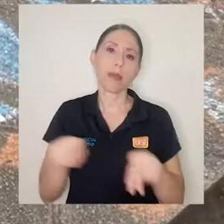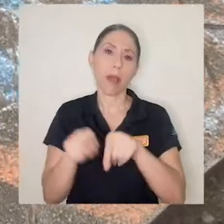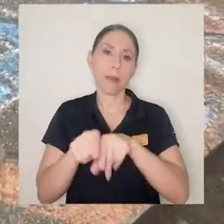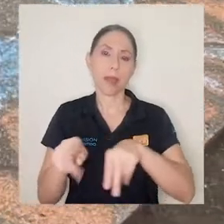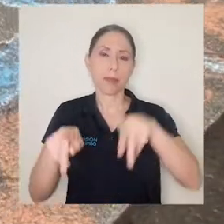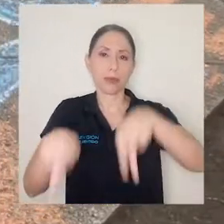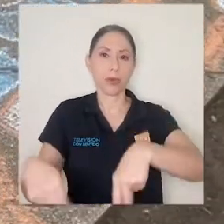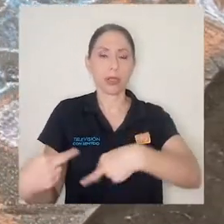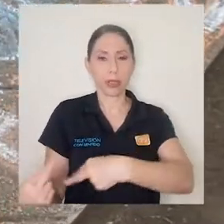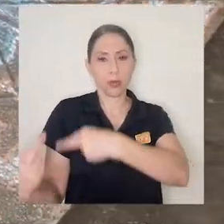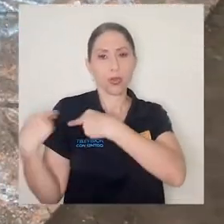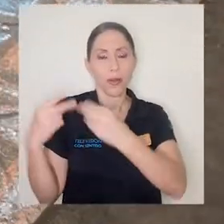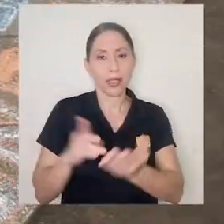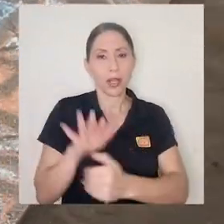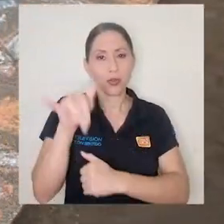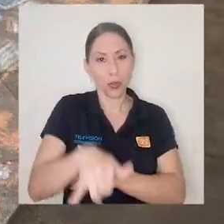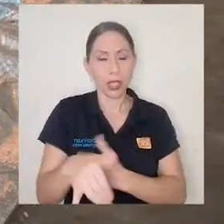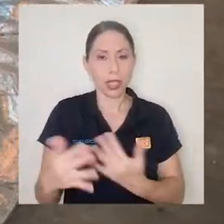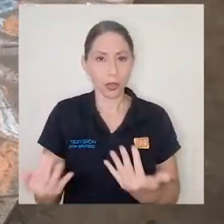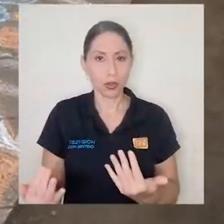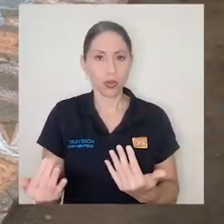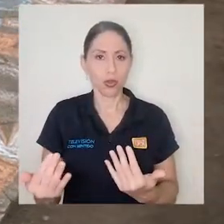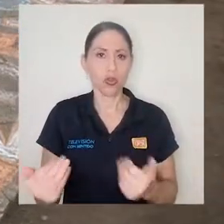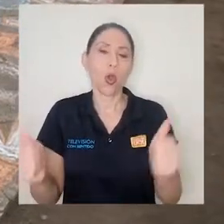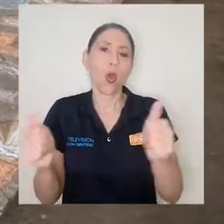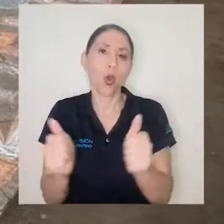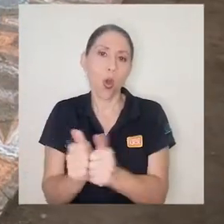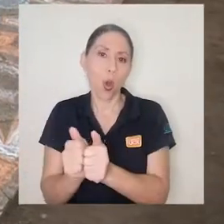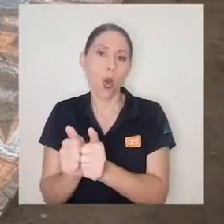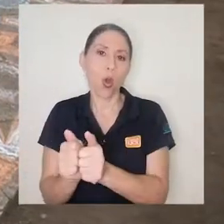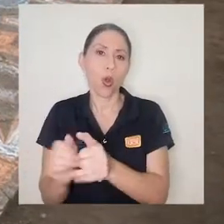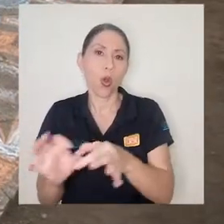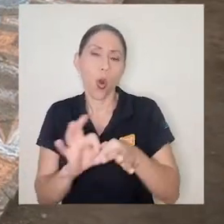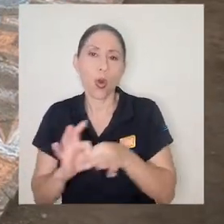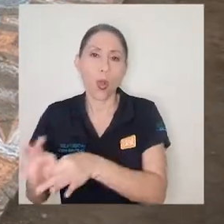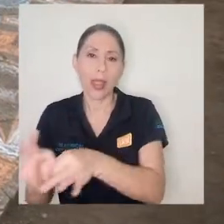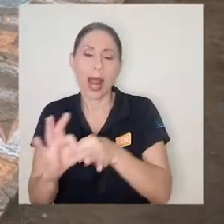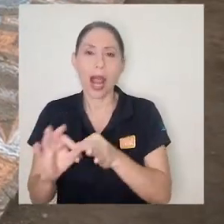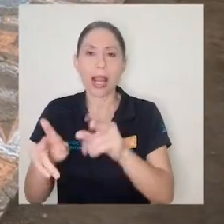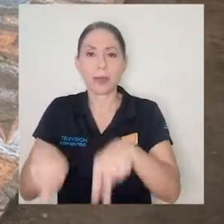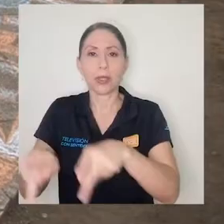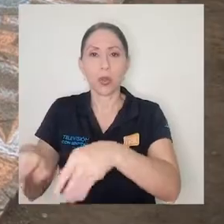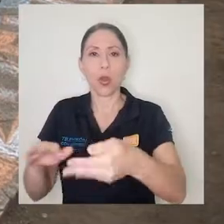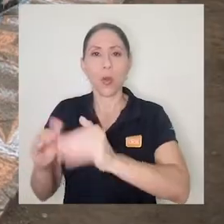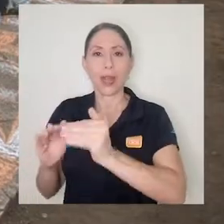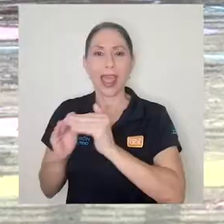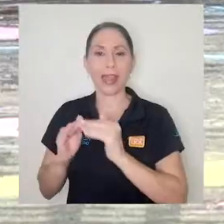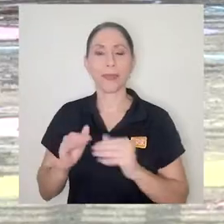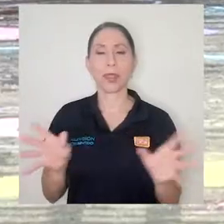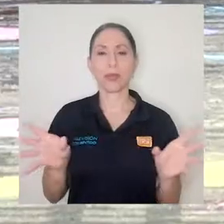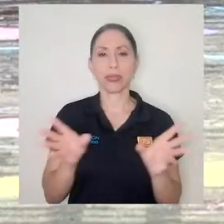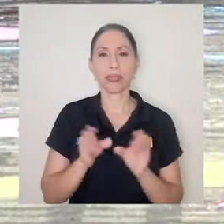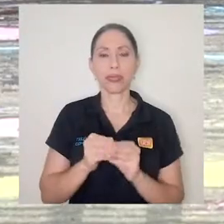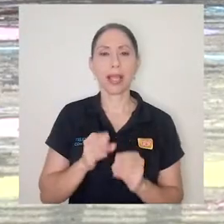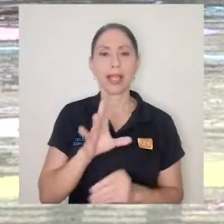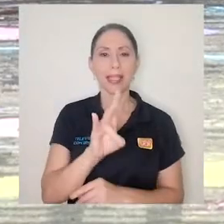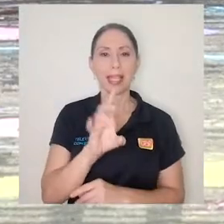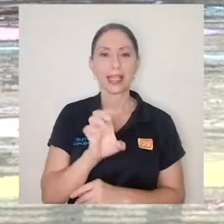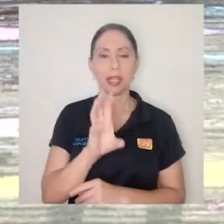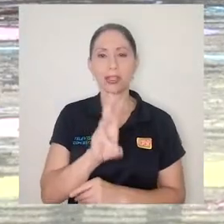supuesto las personas responsables de los proyectos en combinación, en coordinación con las comunidades. De los